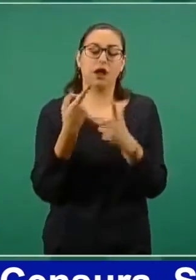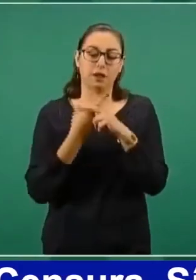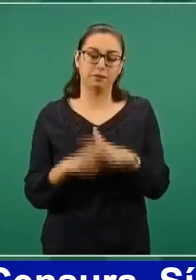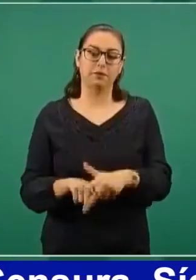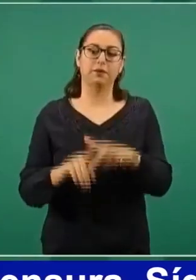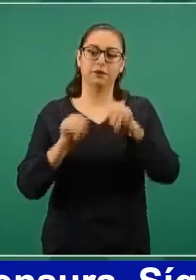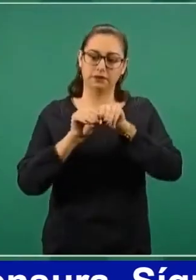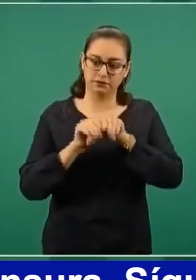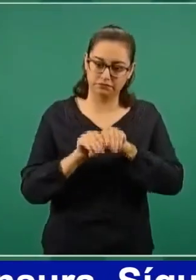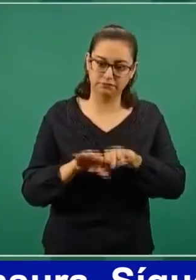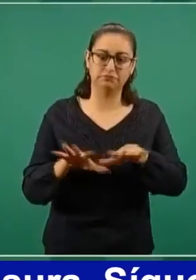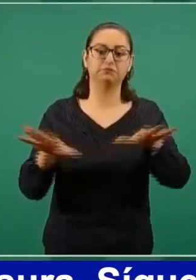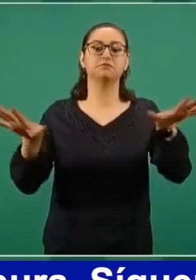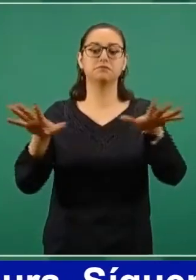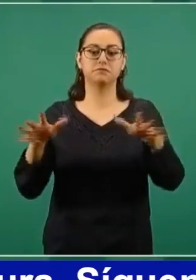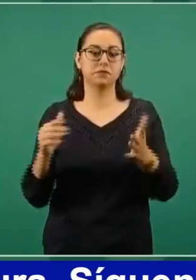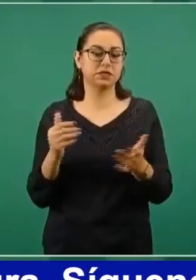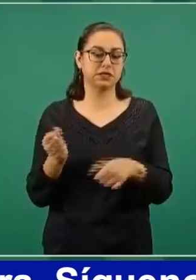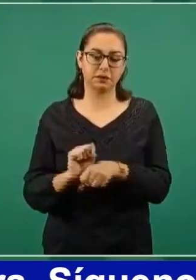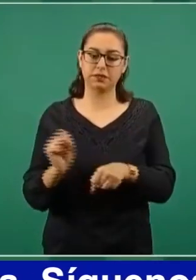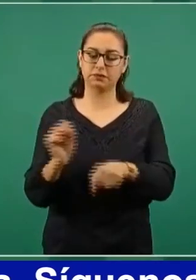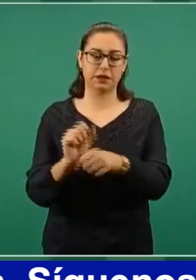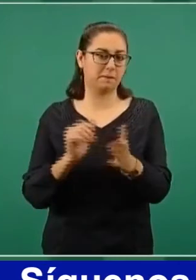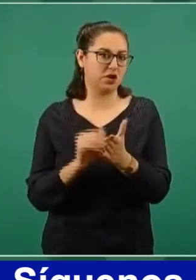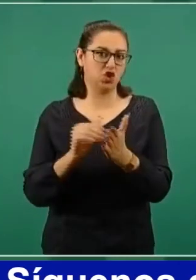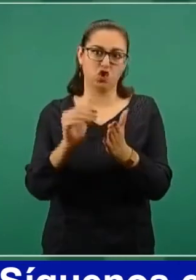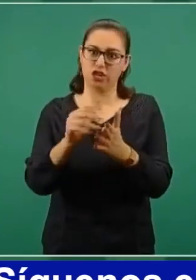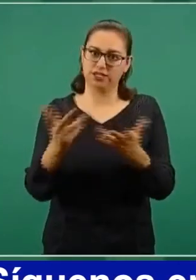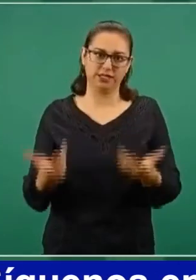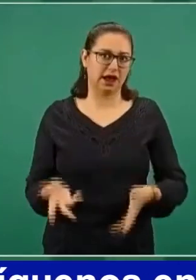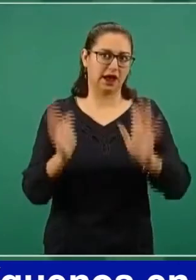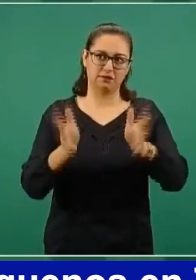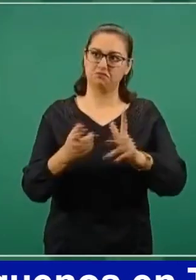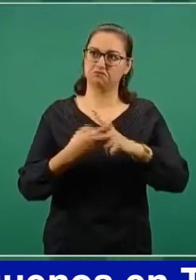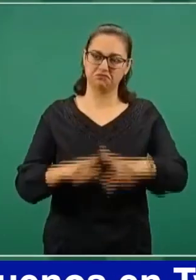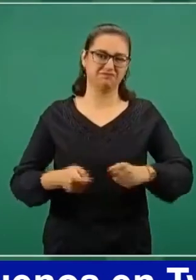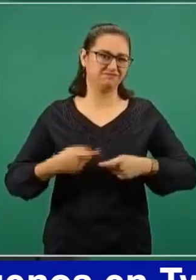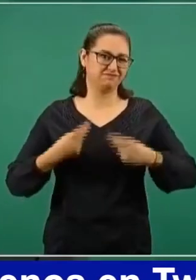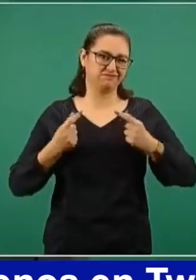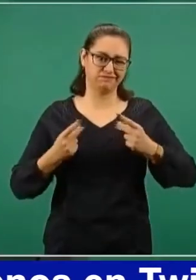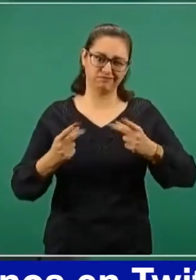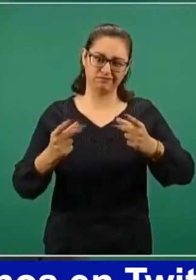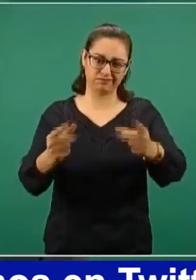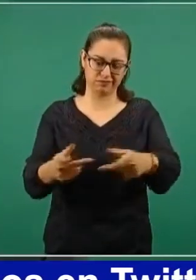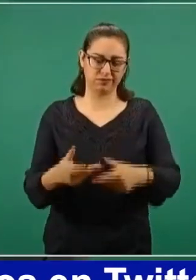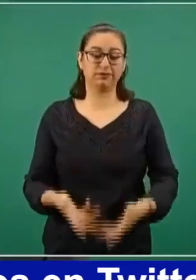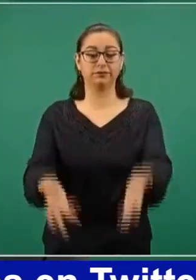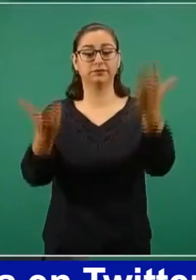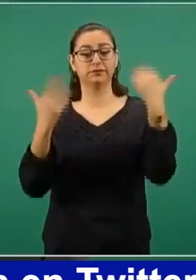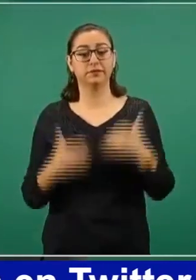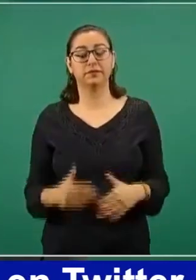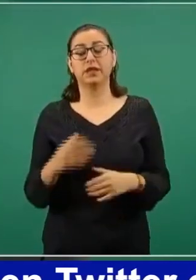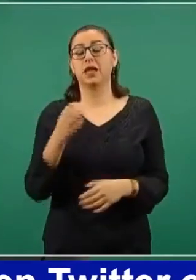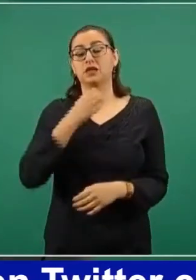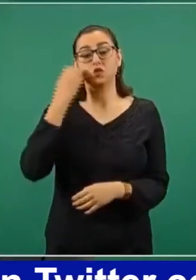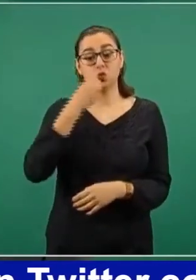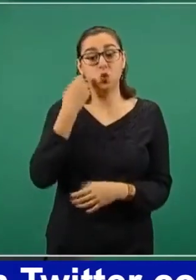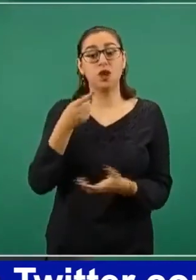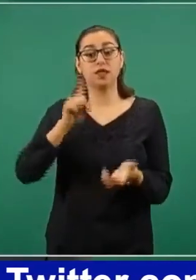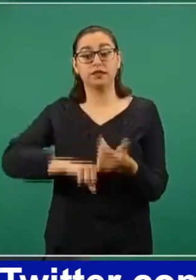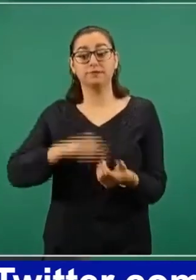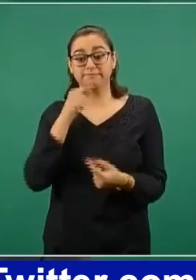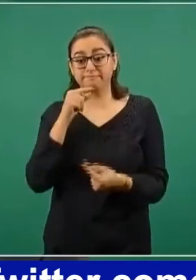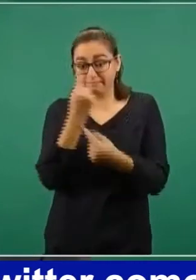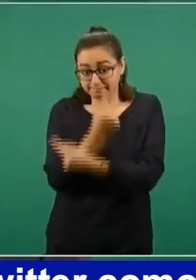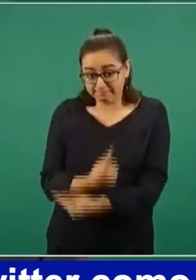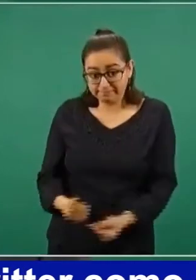usarlos ya por millones por semana. Respecto al reto de los pequeñines en el sector educativo, pues sí,